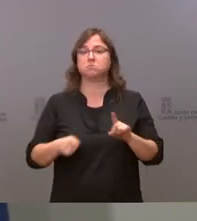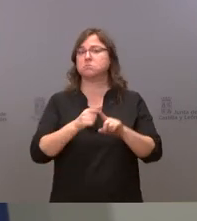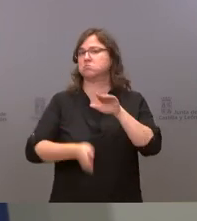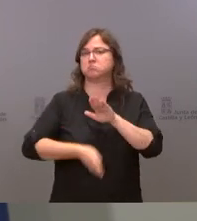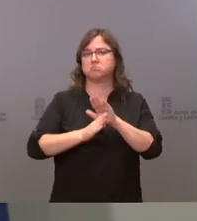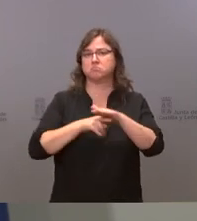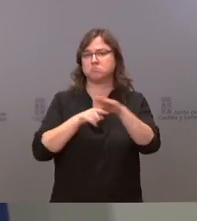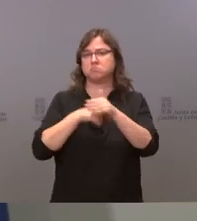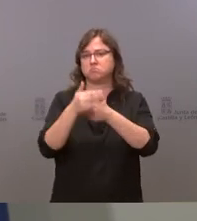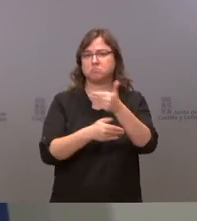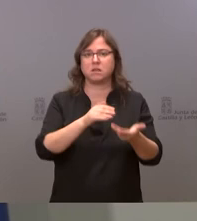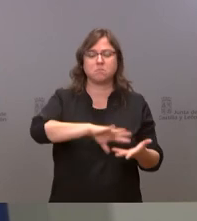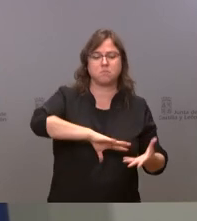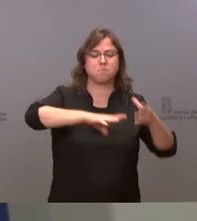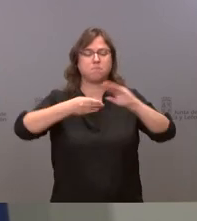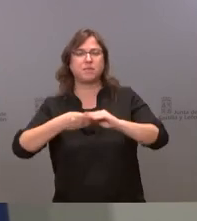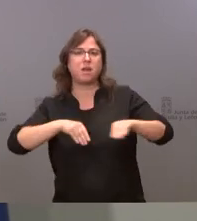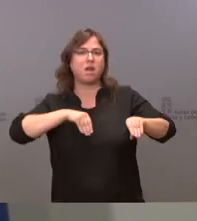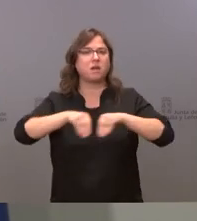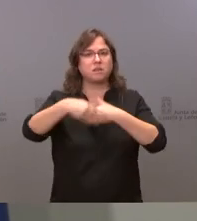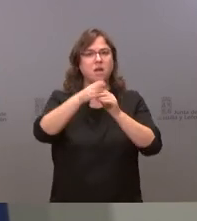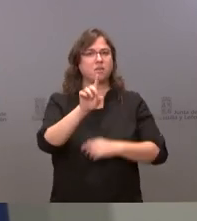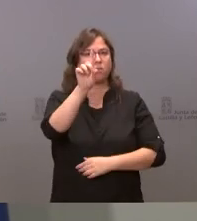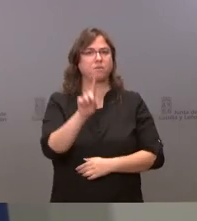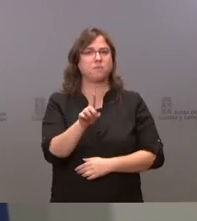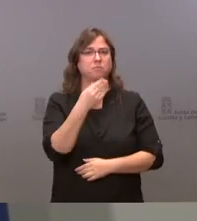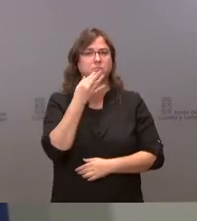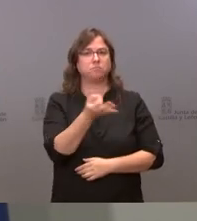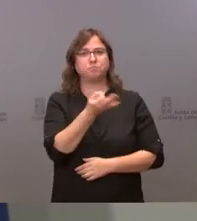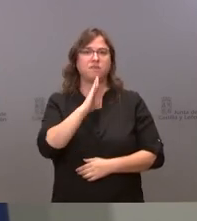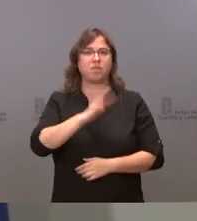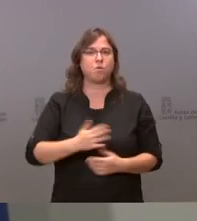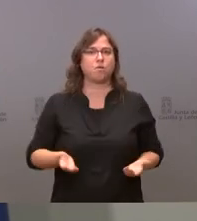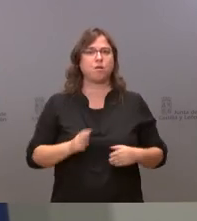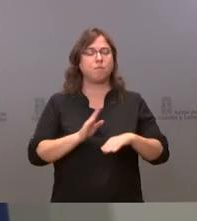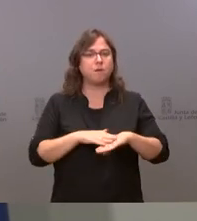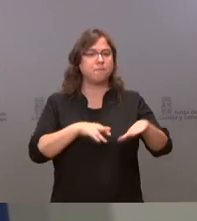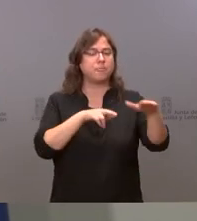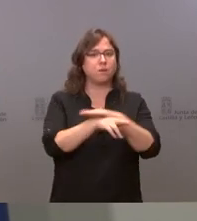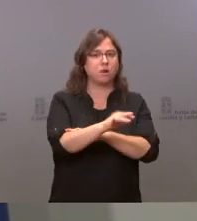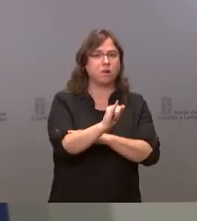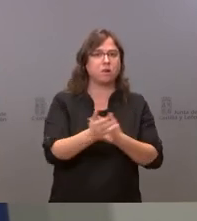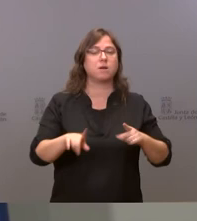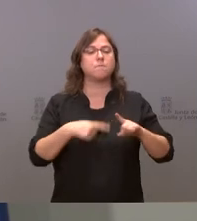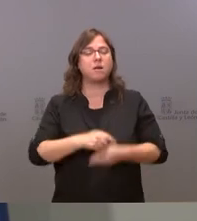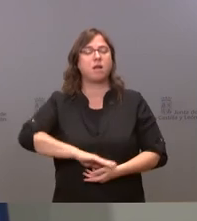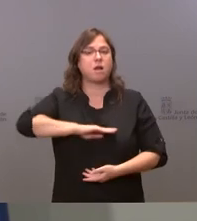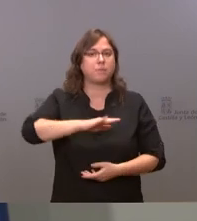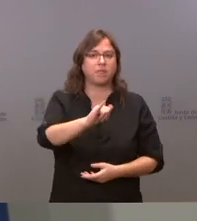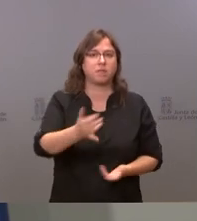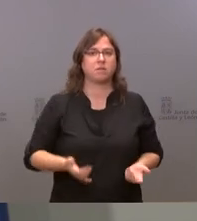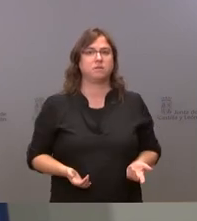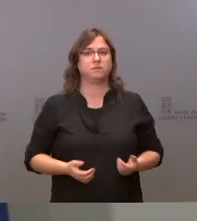gestionando y aplicando una estrategia en la atención primaria adecuada a los recursos y capacidades que tenemos